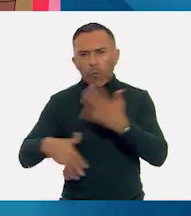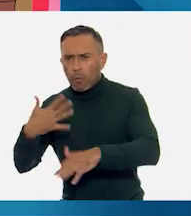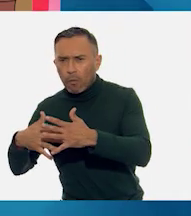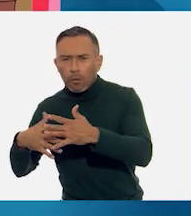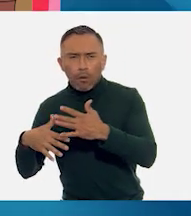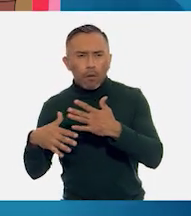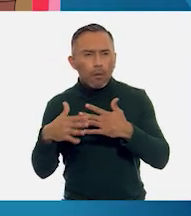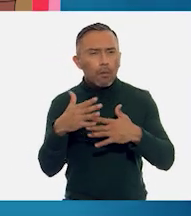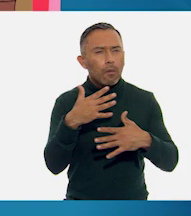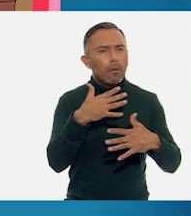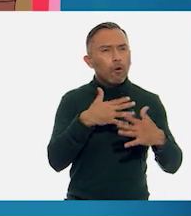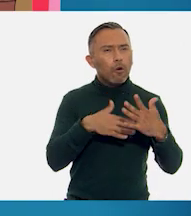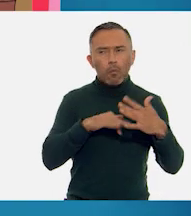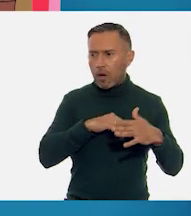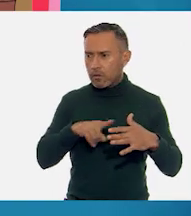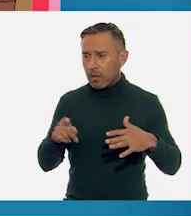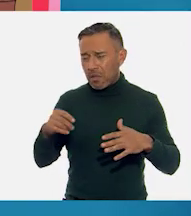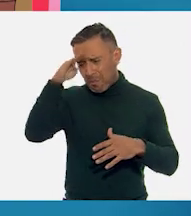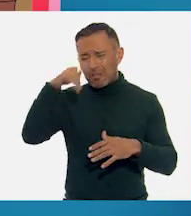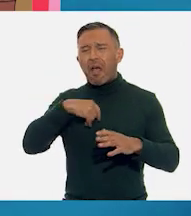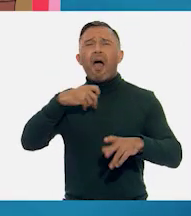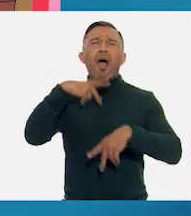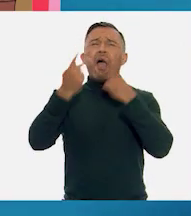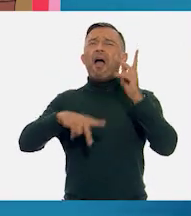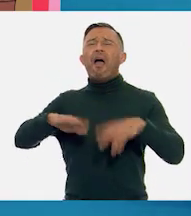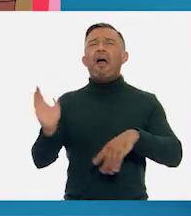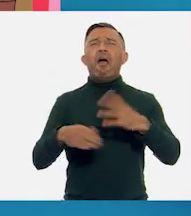Pues es un arte, no es enchilame otra gorda.